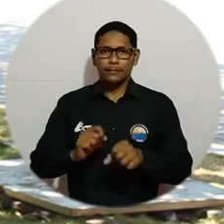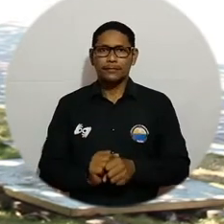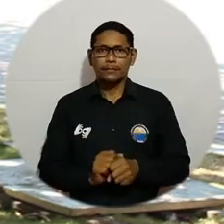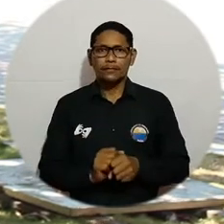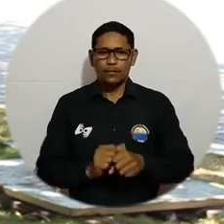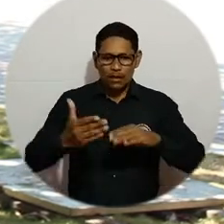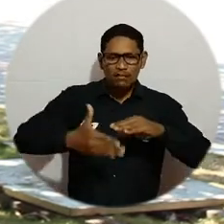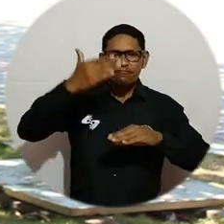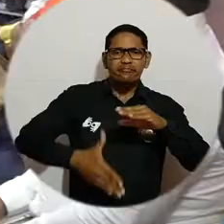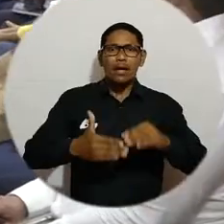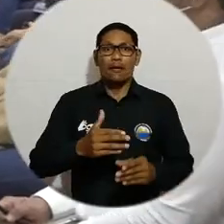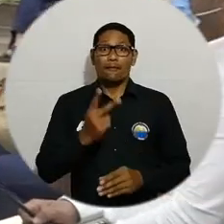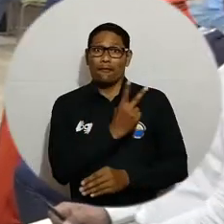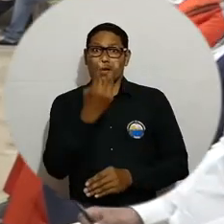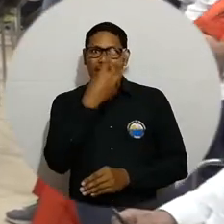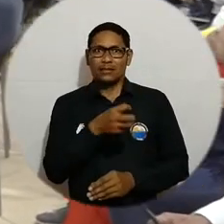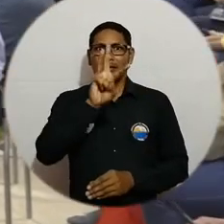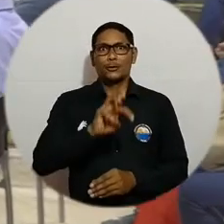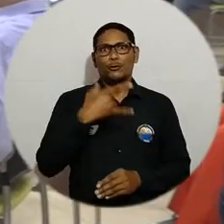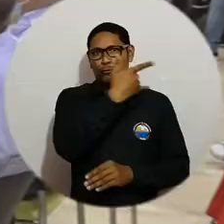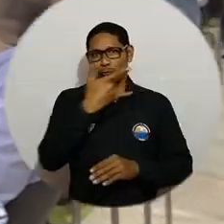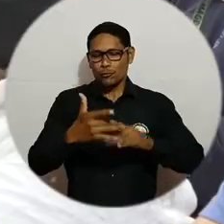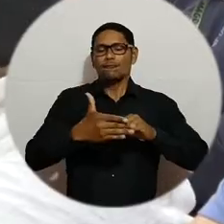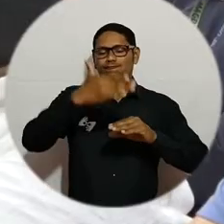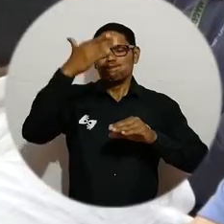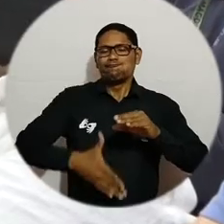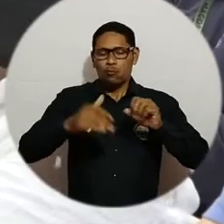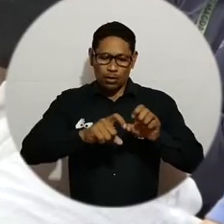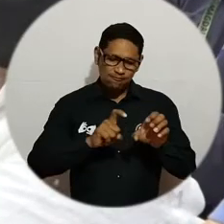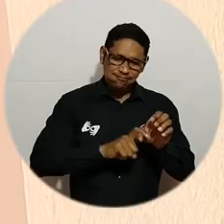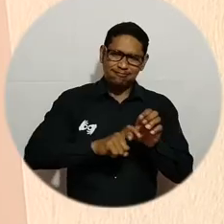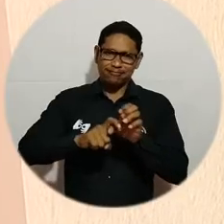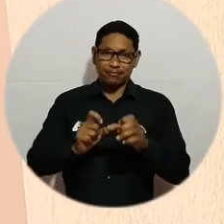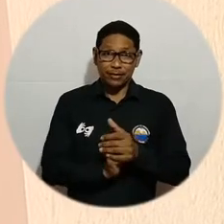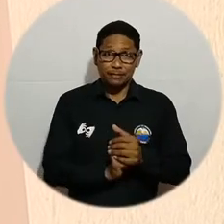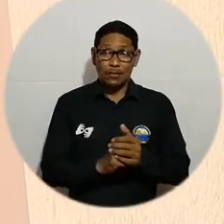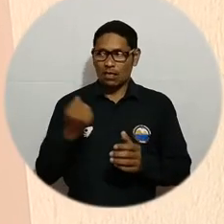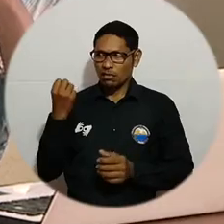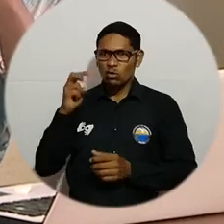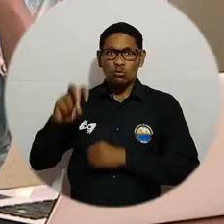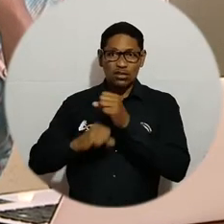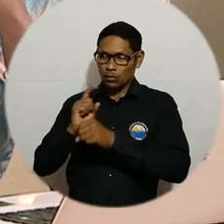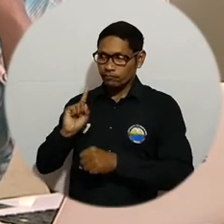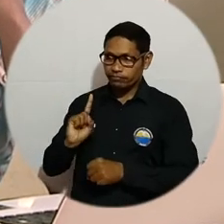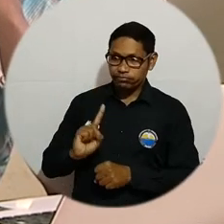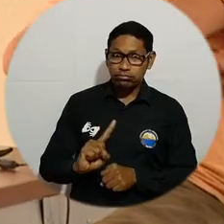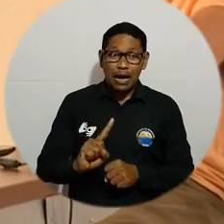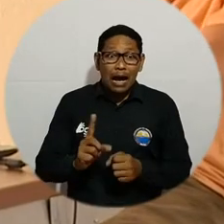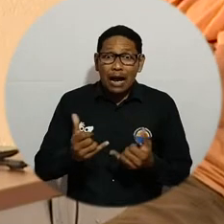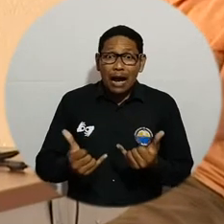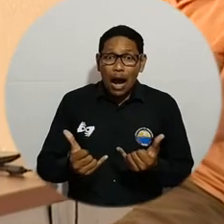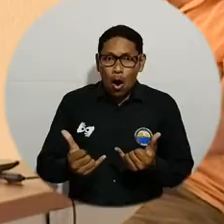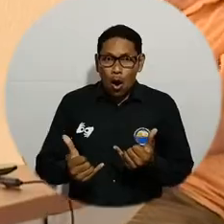profesionales puedan vincularse. Hasta el viernes 18 de marzo se podrán realizar las inscripciones al Doctorado en Ciencias de la Educación, que cuenta